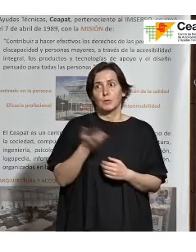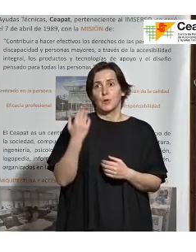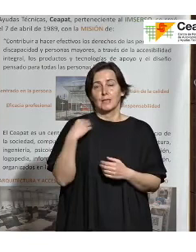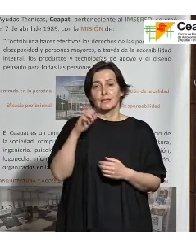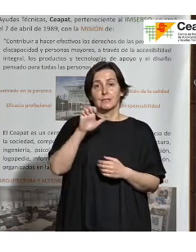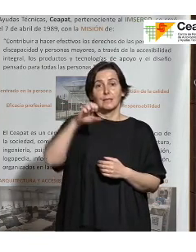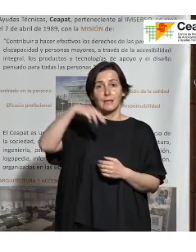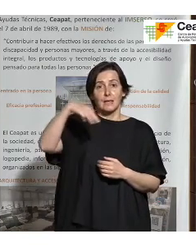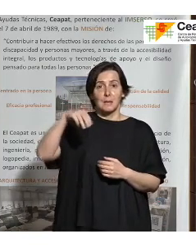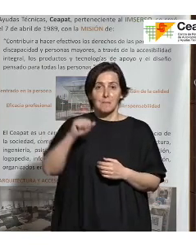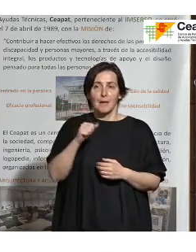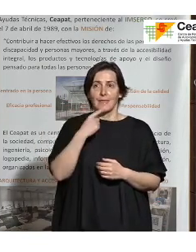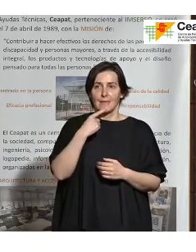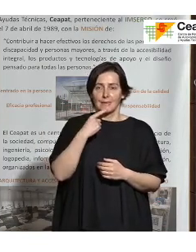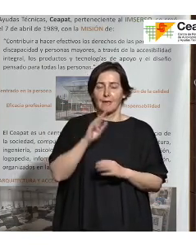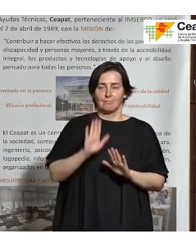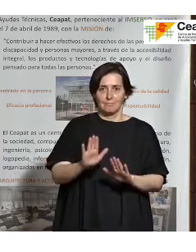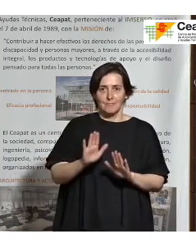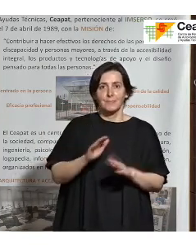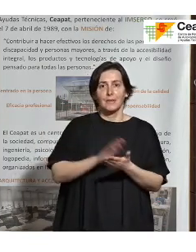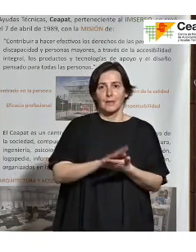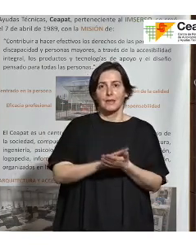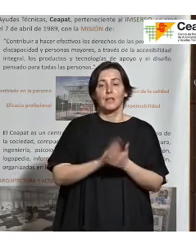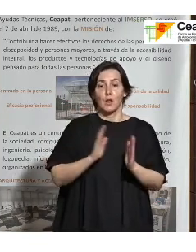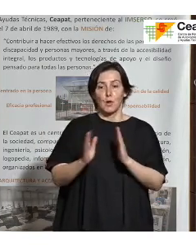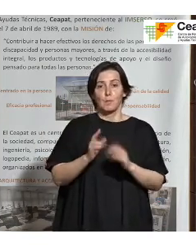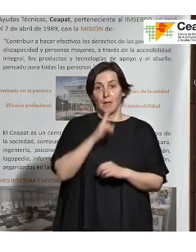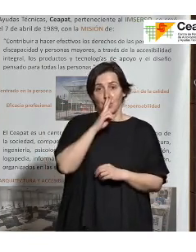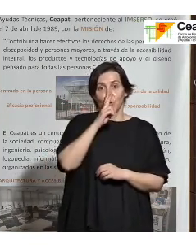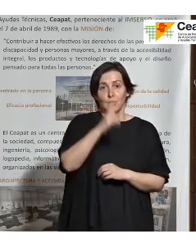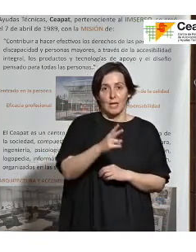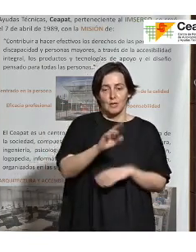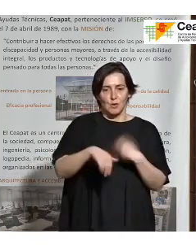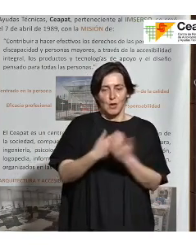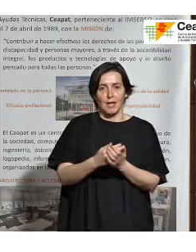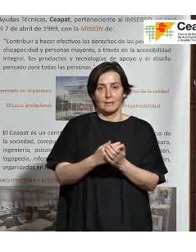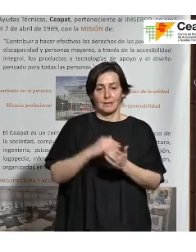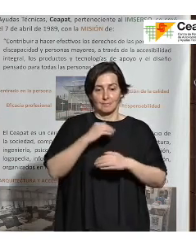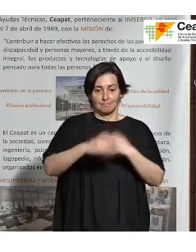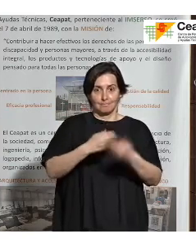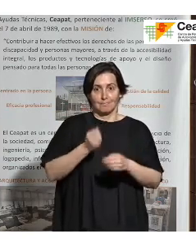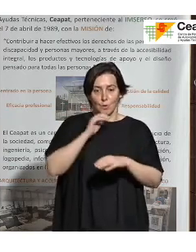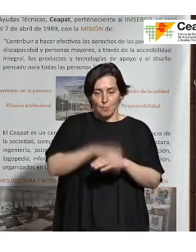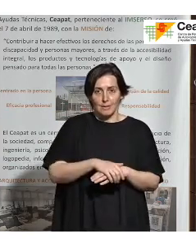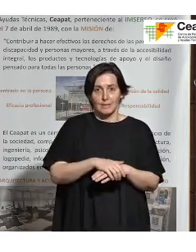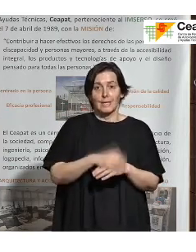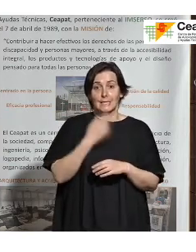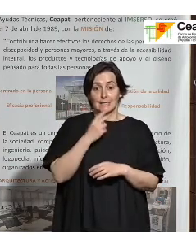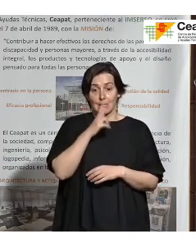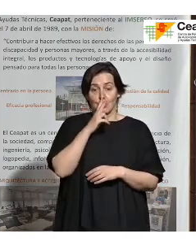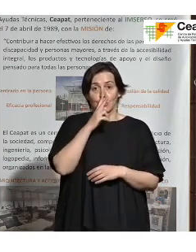decir, tranquilos, tenemos dos años para ponernos las pilas, pero si dentro de dos años nos hemos puesto las pilas,